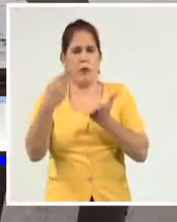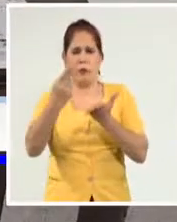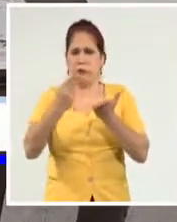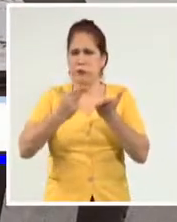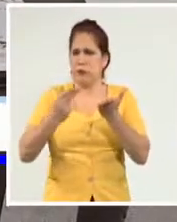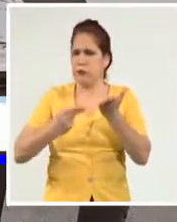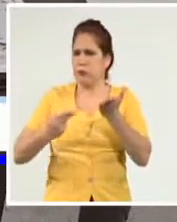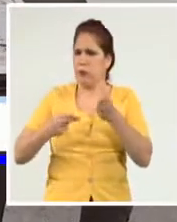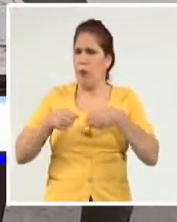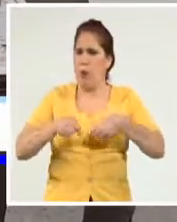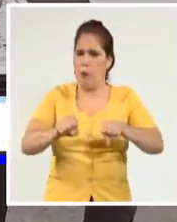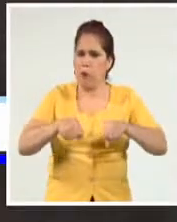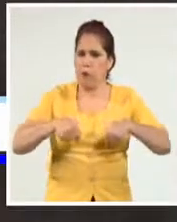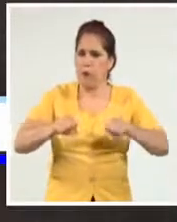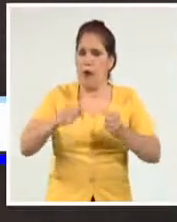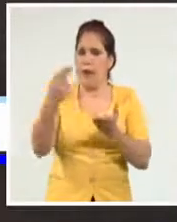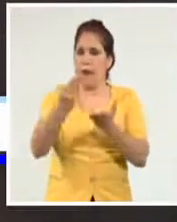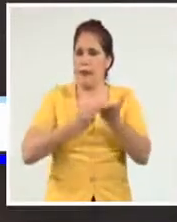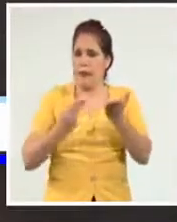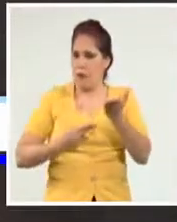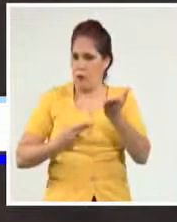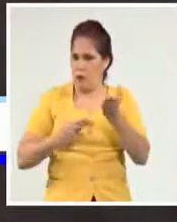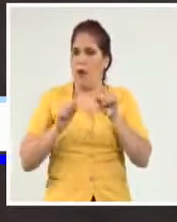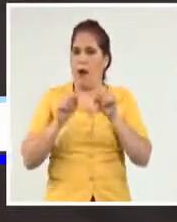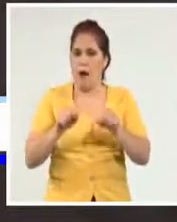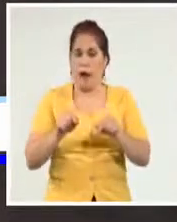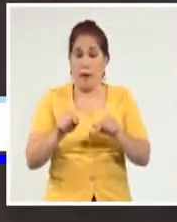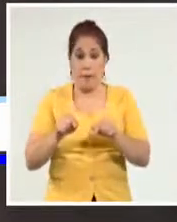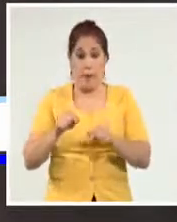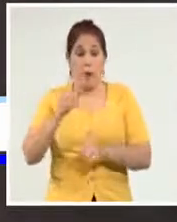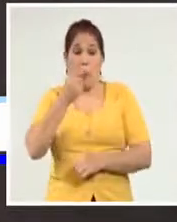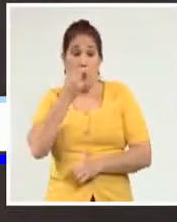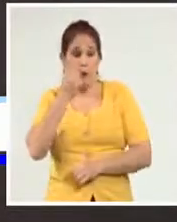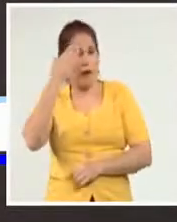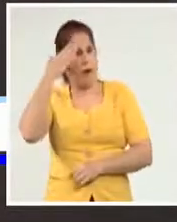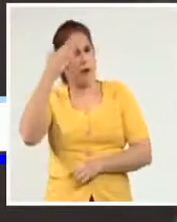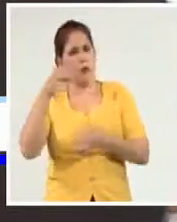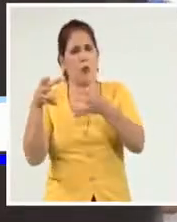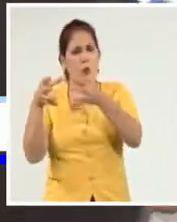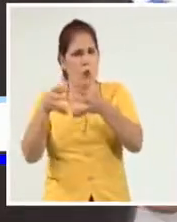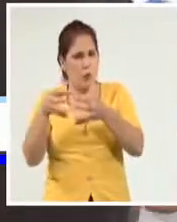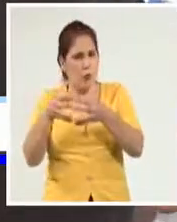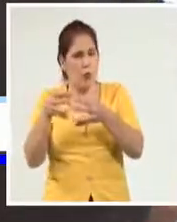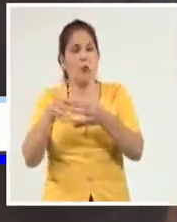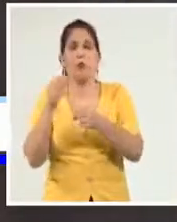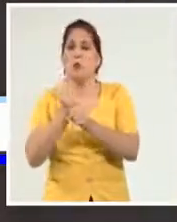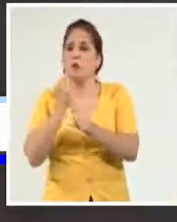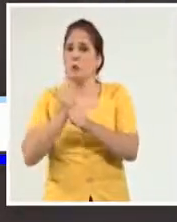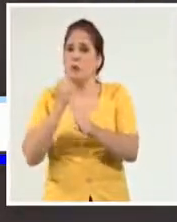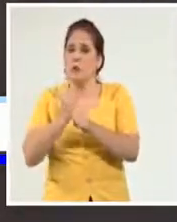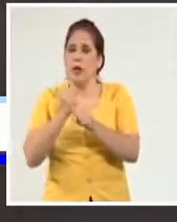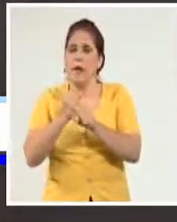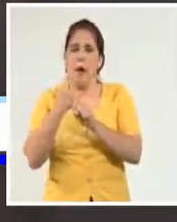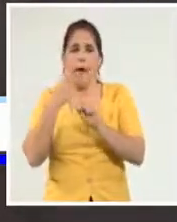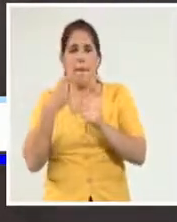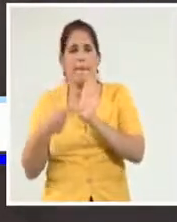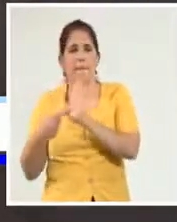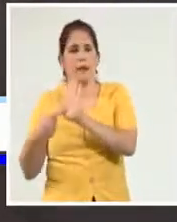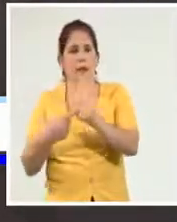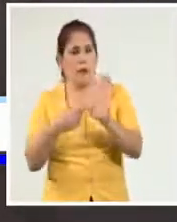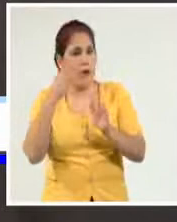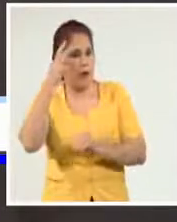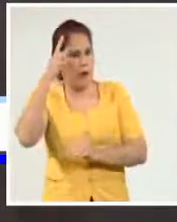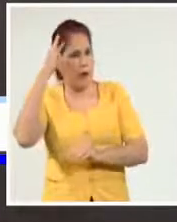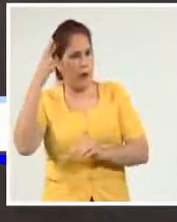realizada a partir del dibujo La Fuerza. Olasábal agradeció a todo el equipo curatorial involucrado con la muestra, rememoró